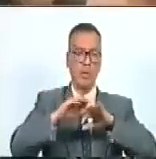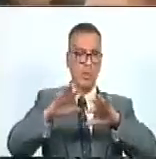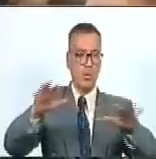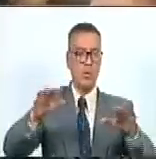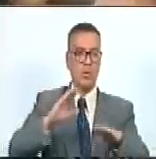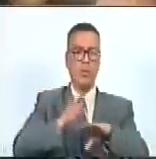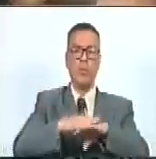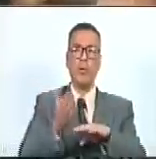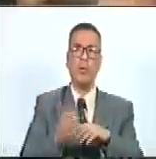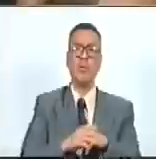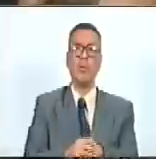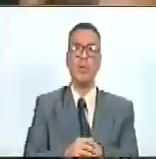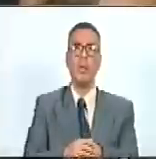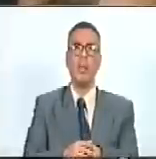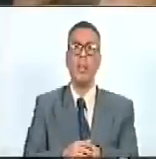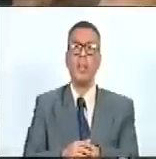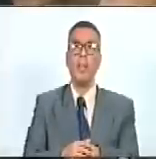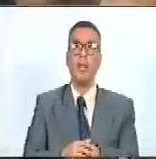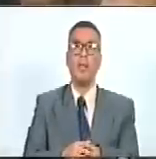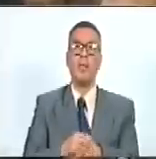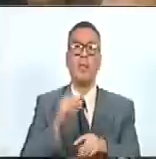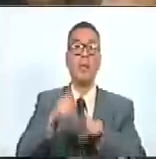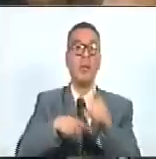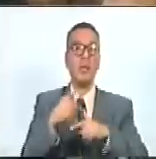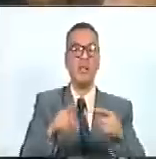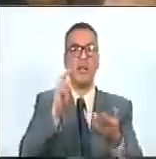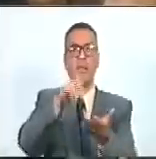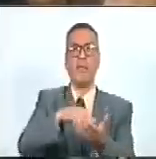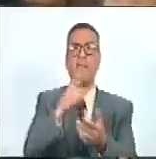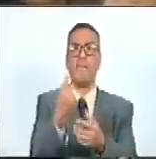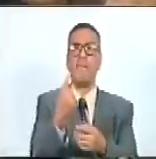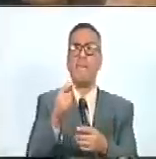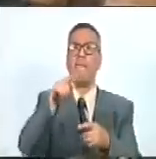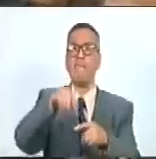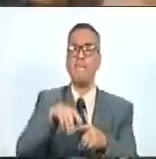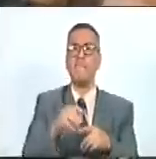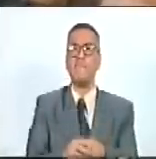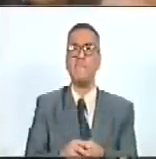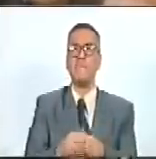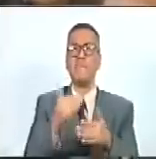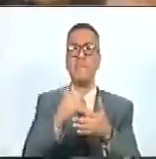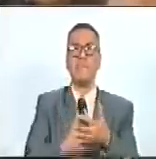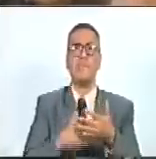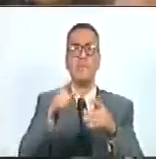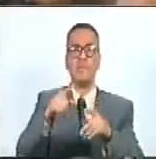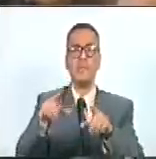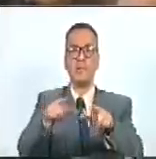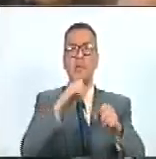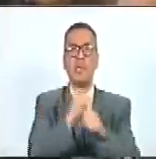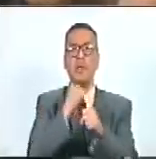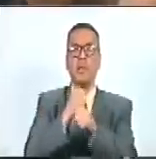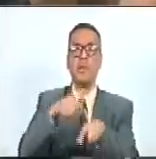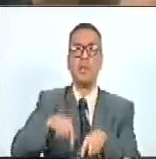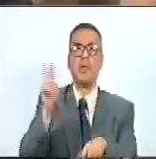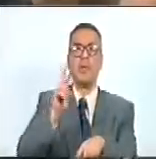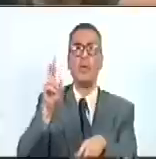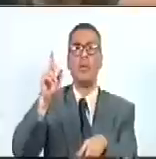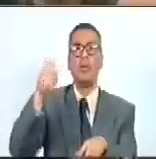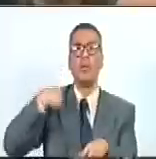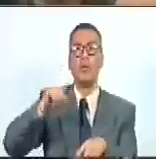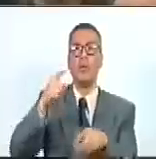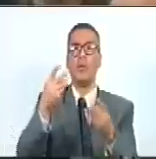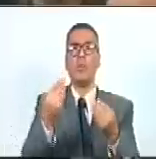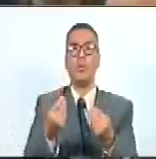porque pasa por ocho disciplinas que no están ni reguladas ni normadas en el campo laboral venezolano, pero que generan